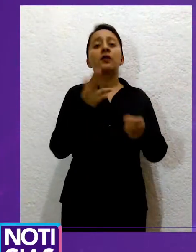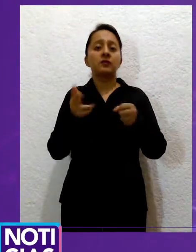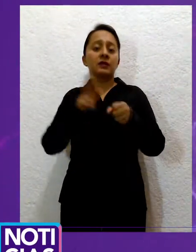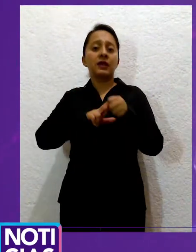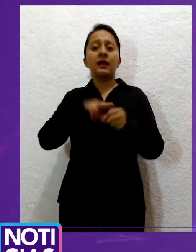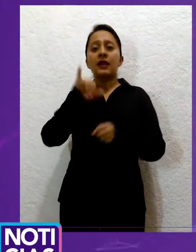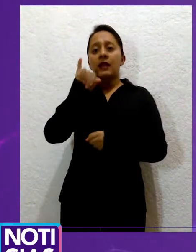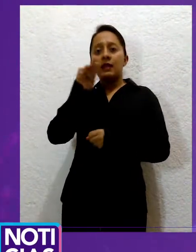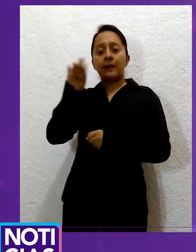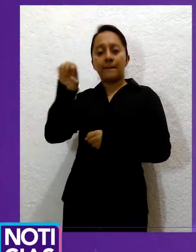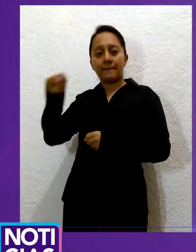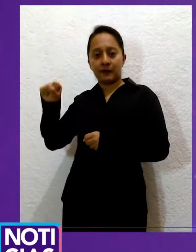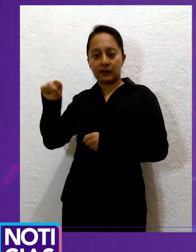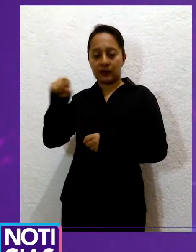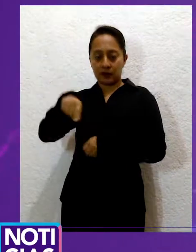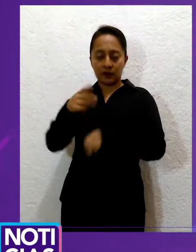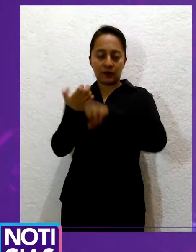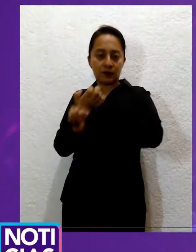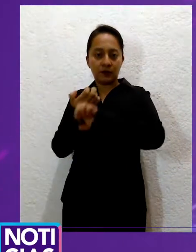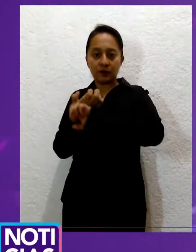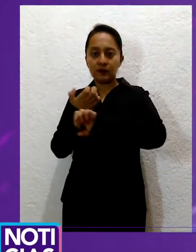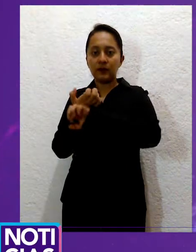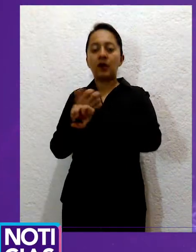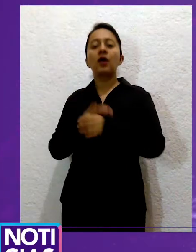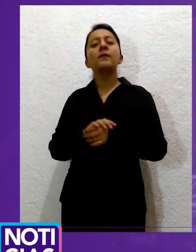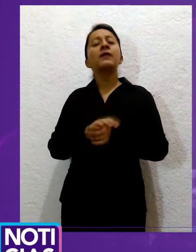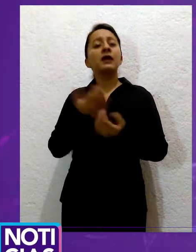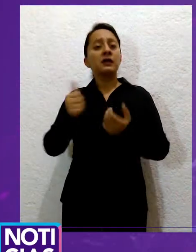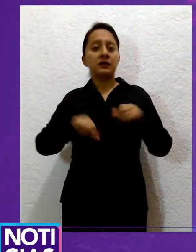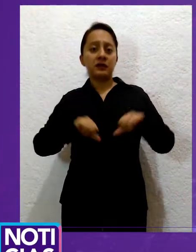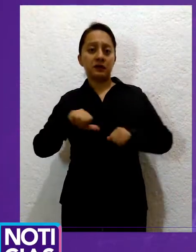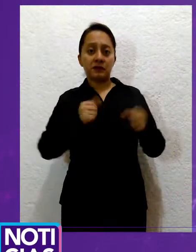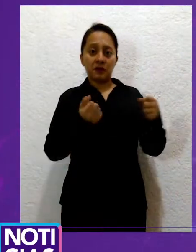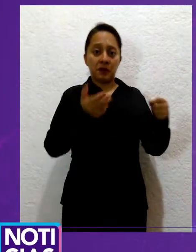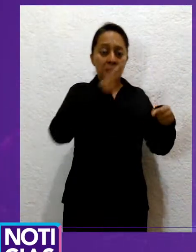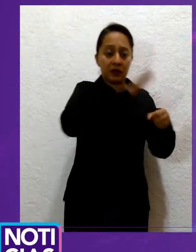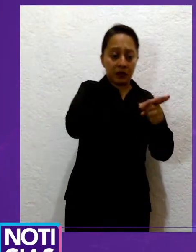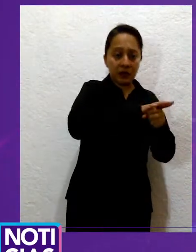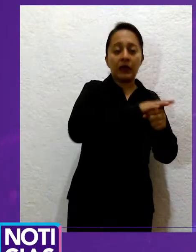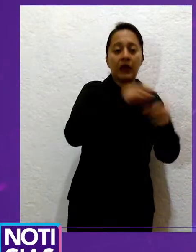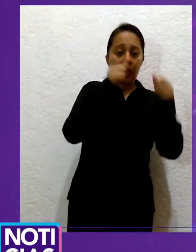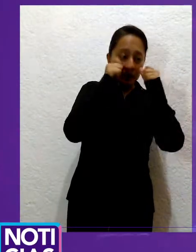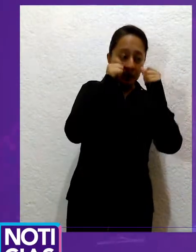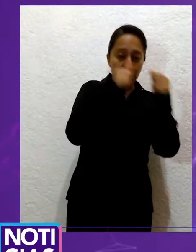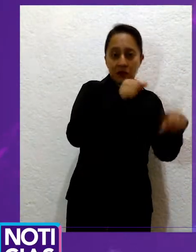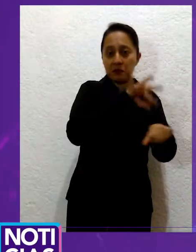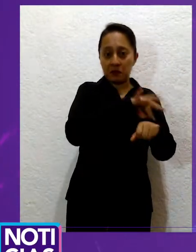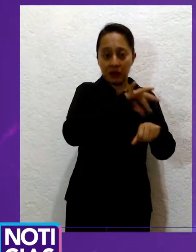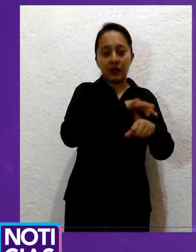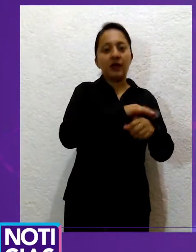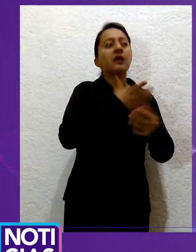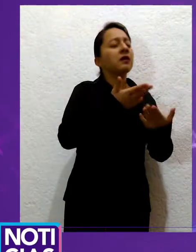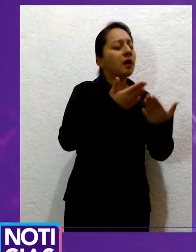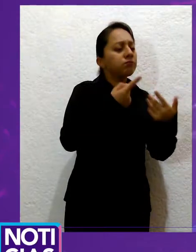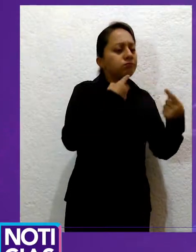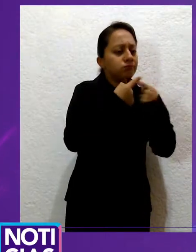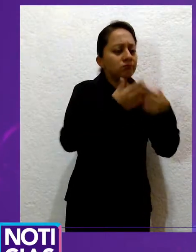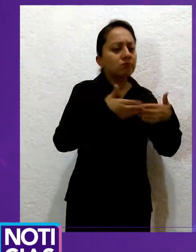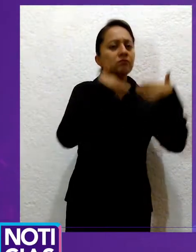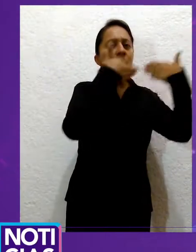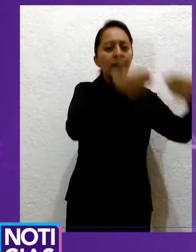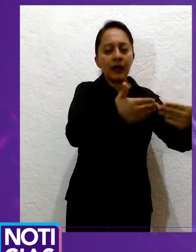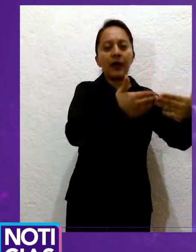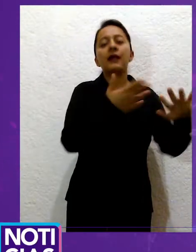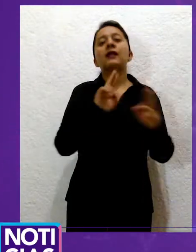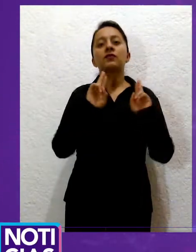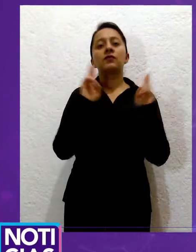y hospitales del Instituto Mexicano del Seguro Social en el Estado. Los servicios administrativos y de atención médica de consulta externa